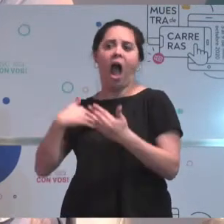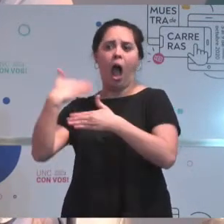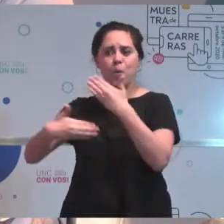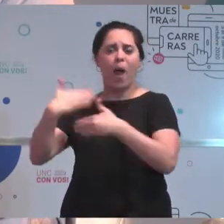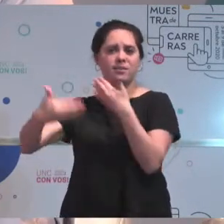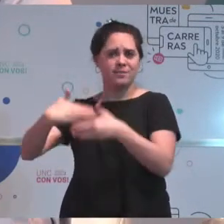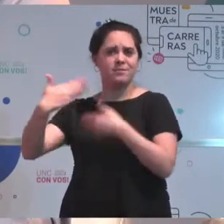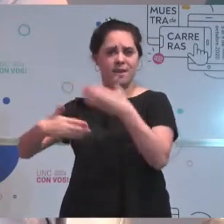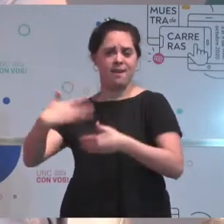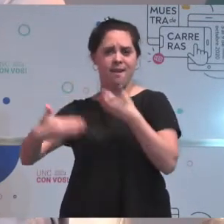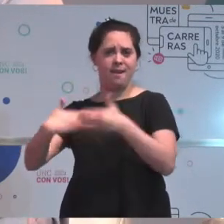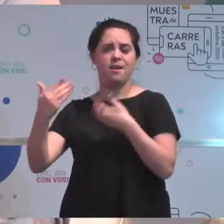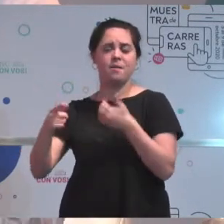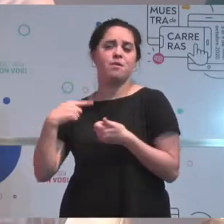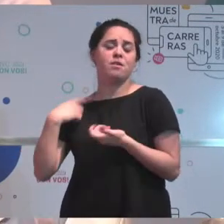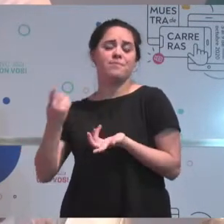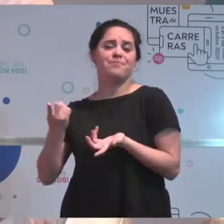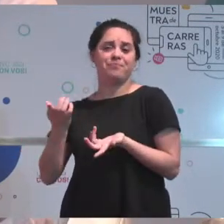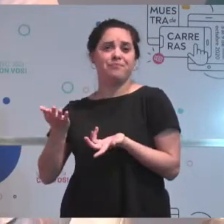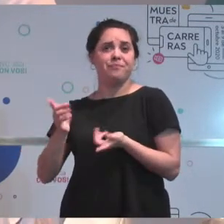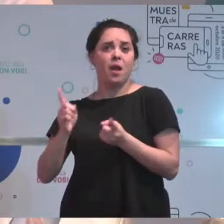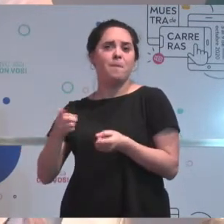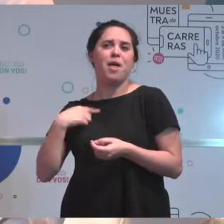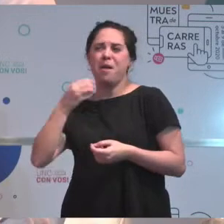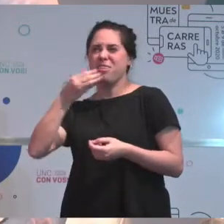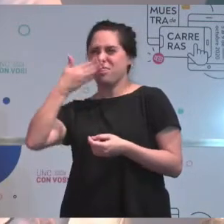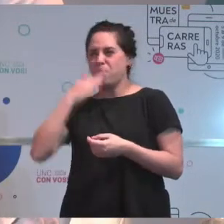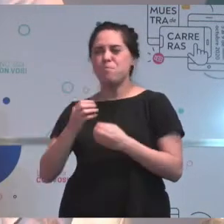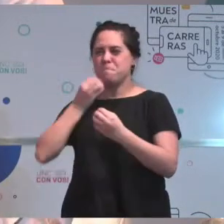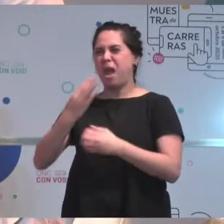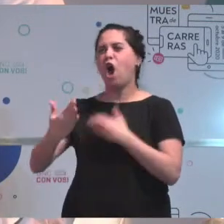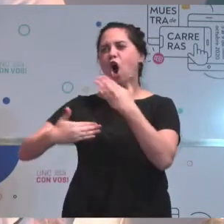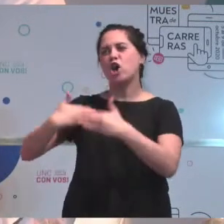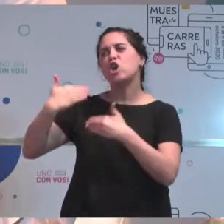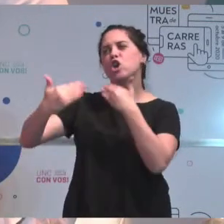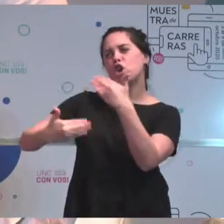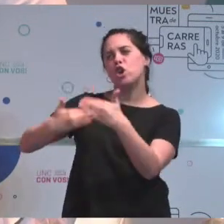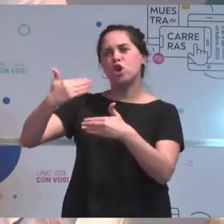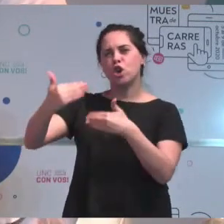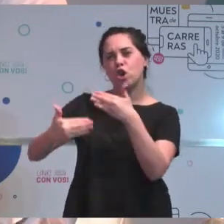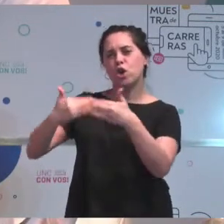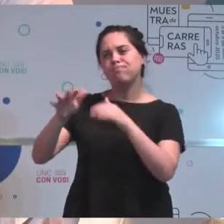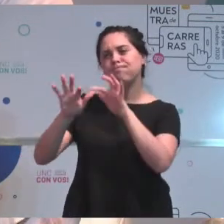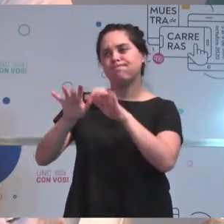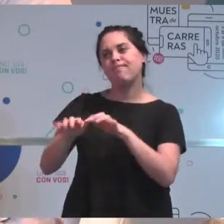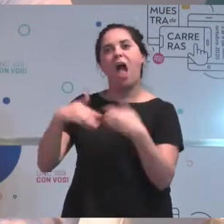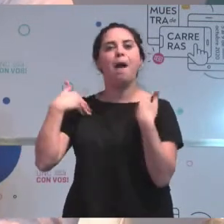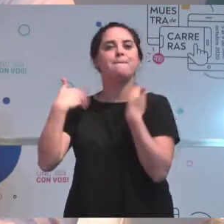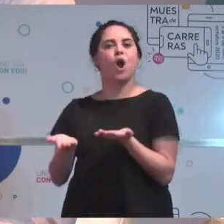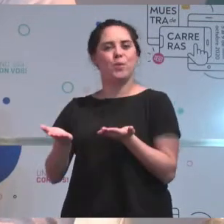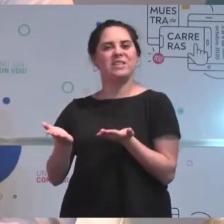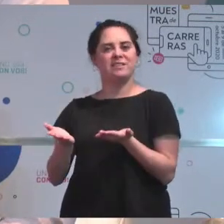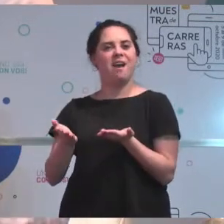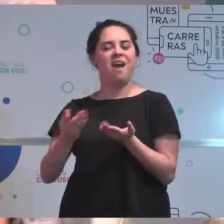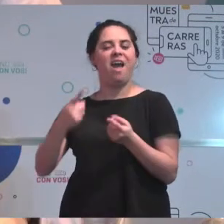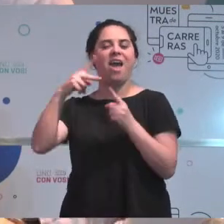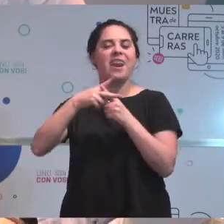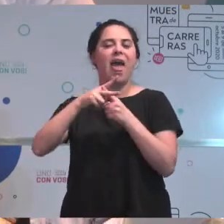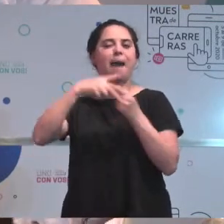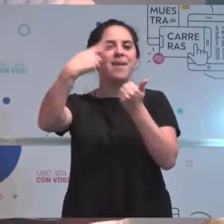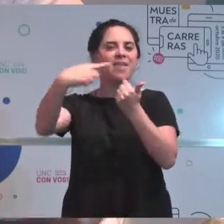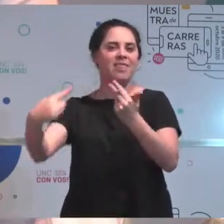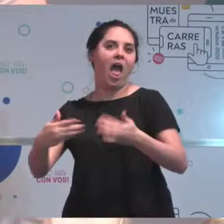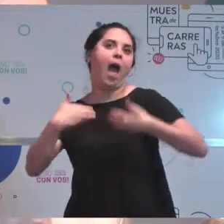cada vez ser un poco más mejor o aprovechar de una mejor manera las herramientas que tenemos